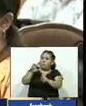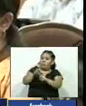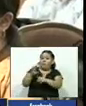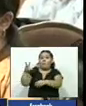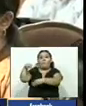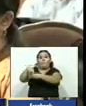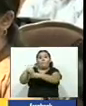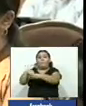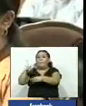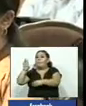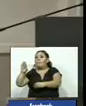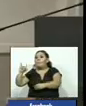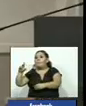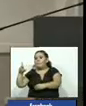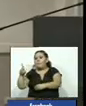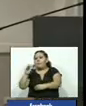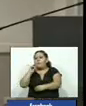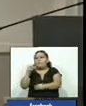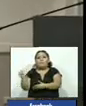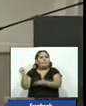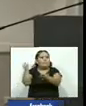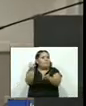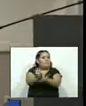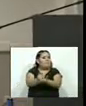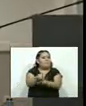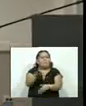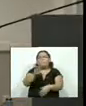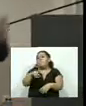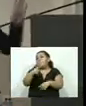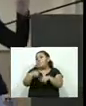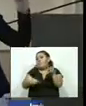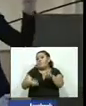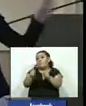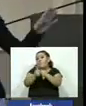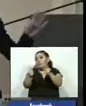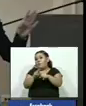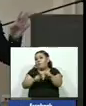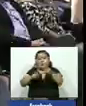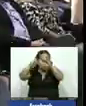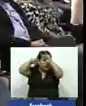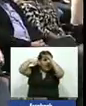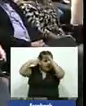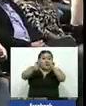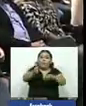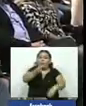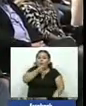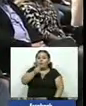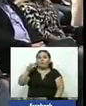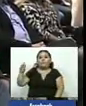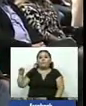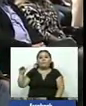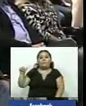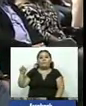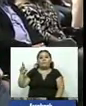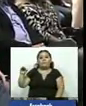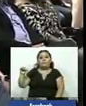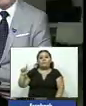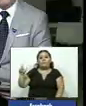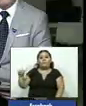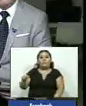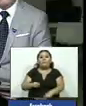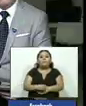Interamericano de Desarrollo financió más de medio millón de dólares con imágenes e informe de Marcela Rivera